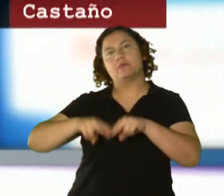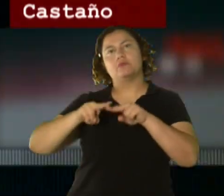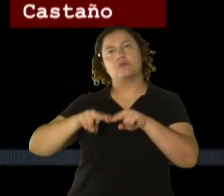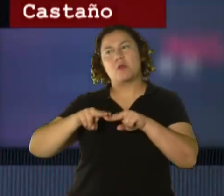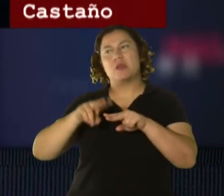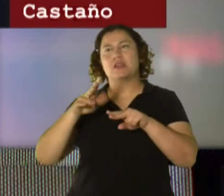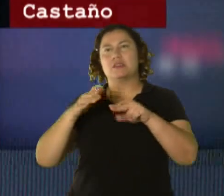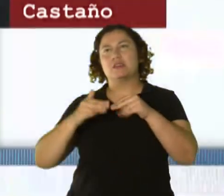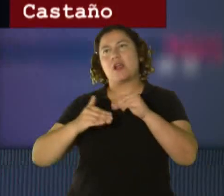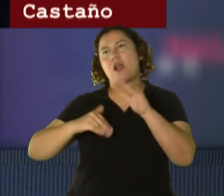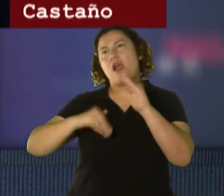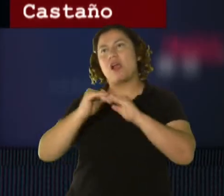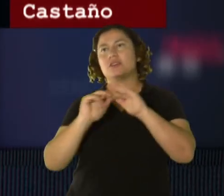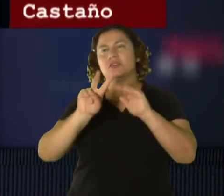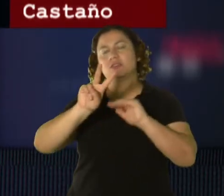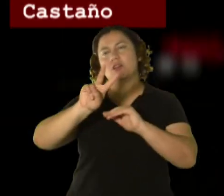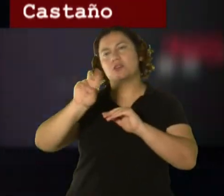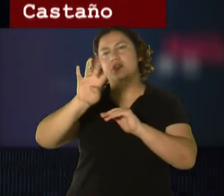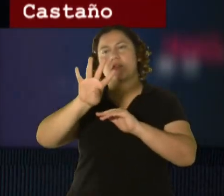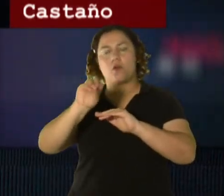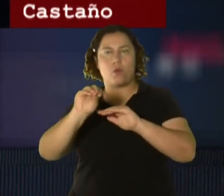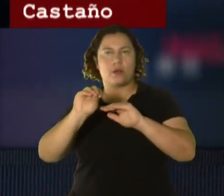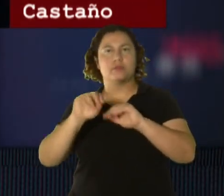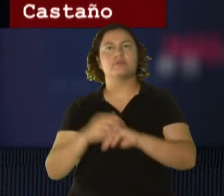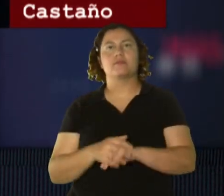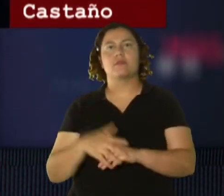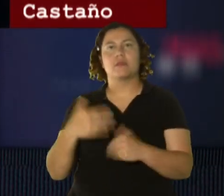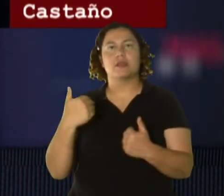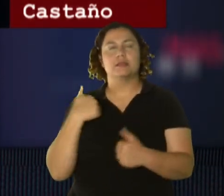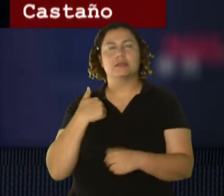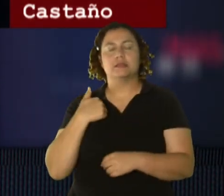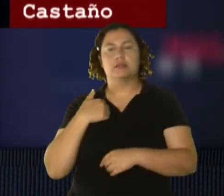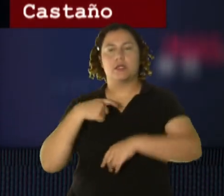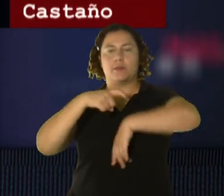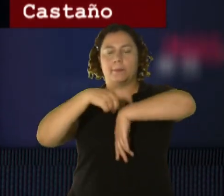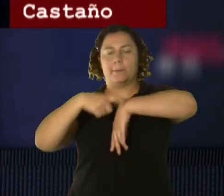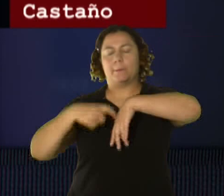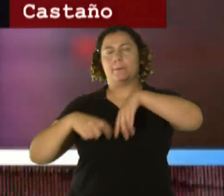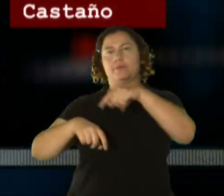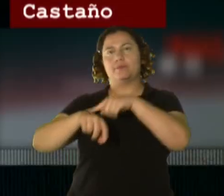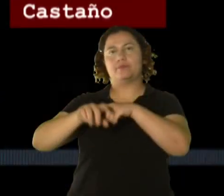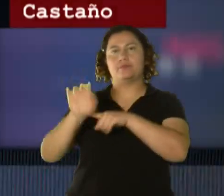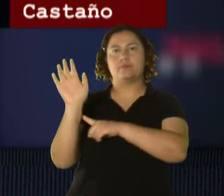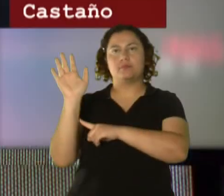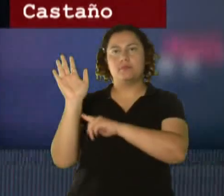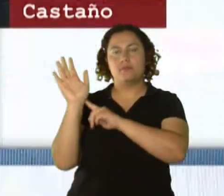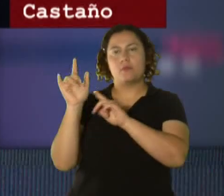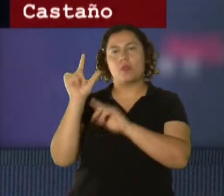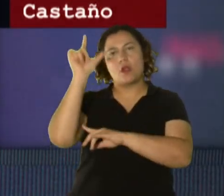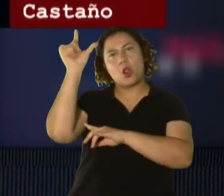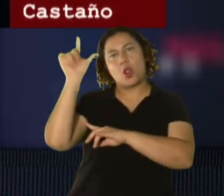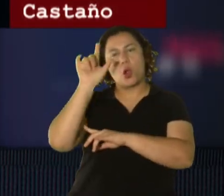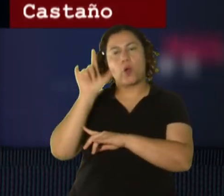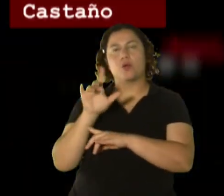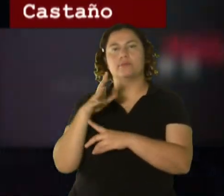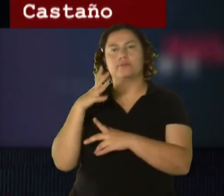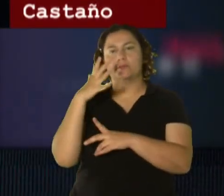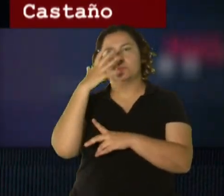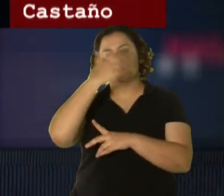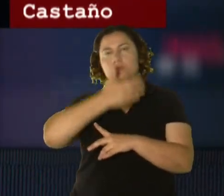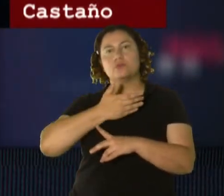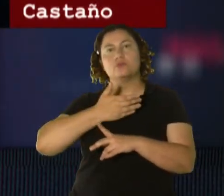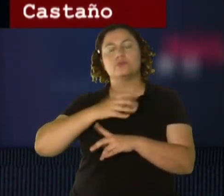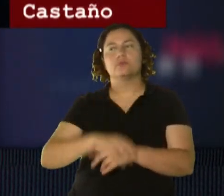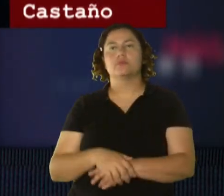240, y tiene un tatuaje en la mano derecha que tiene el logo de una máscara que